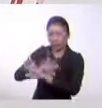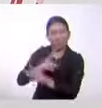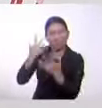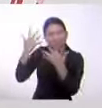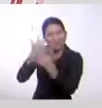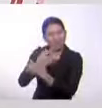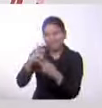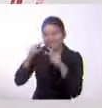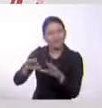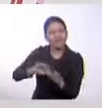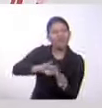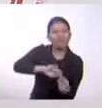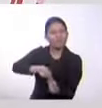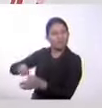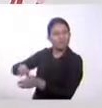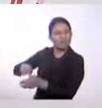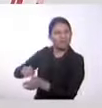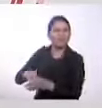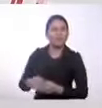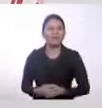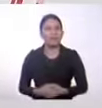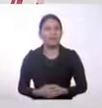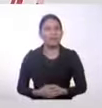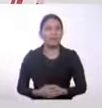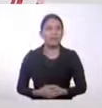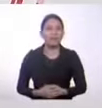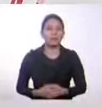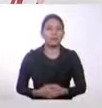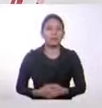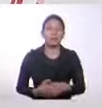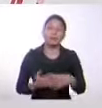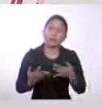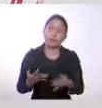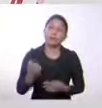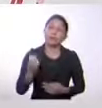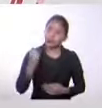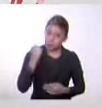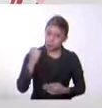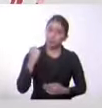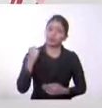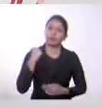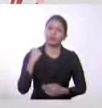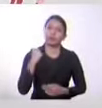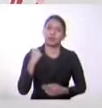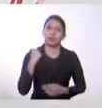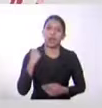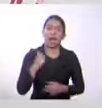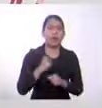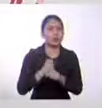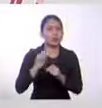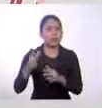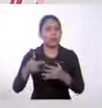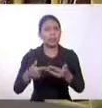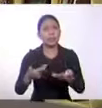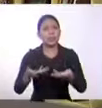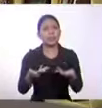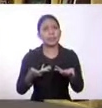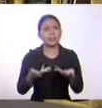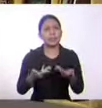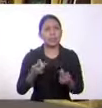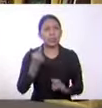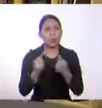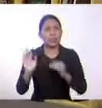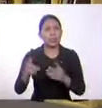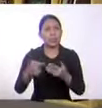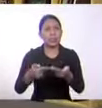relegados en buena parte. También es fundamental asegurar sus derechos. ¿Cuáles son los